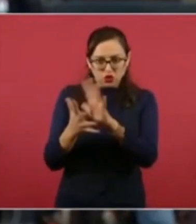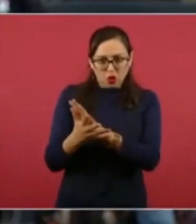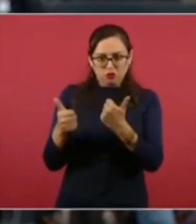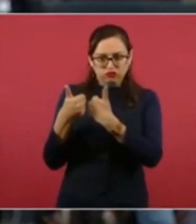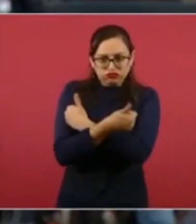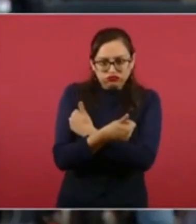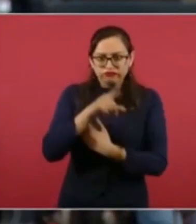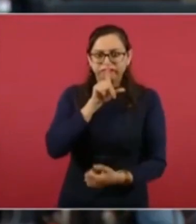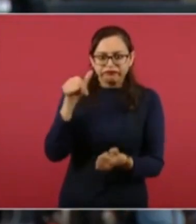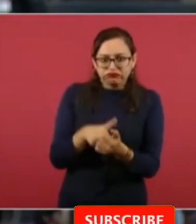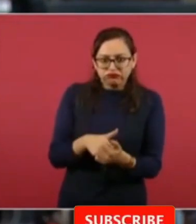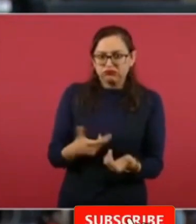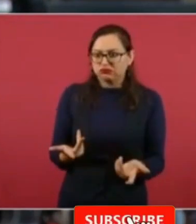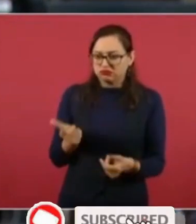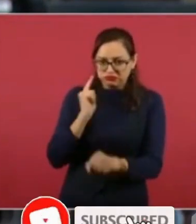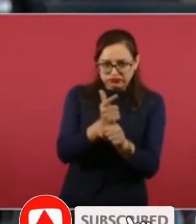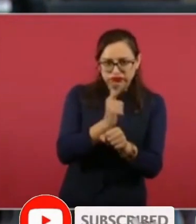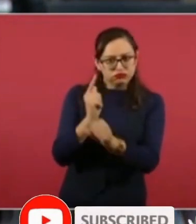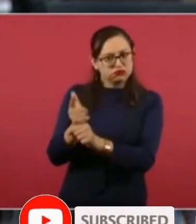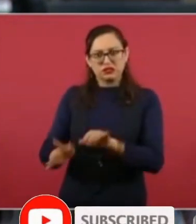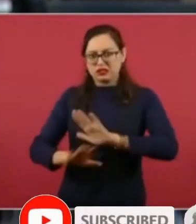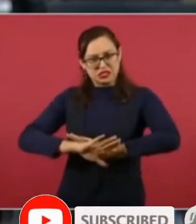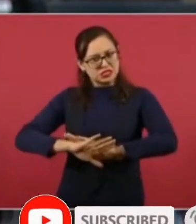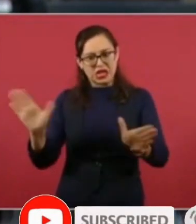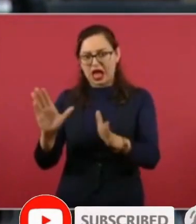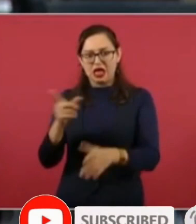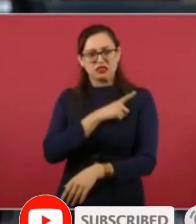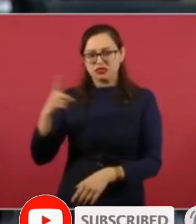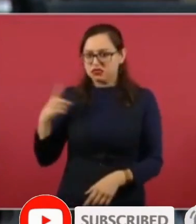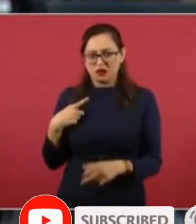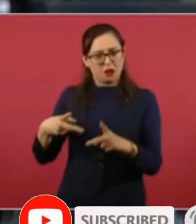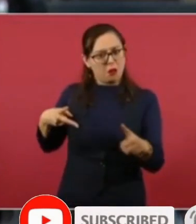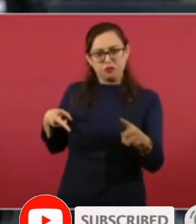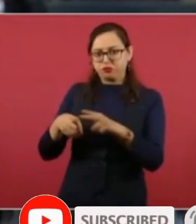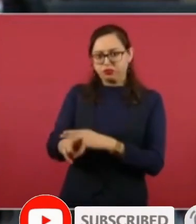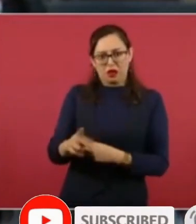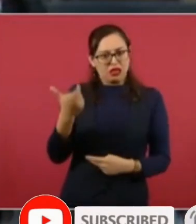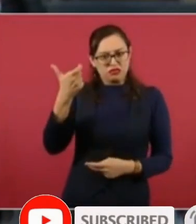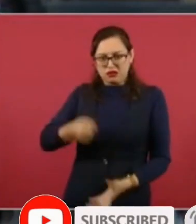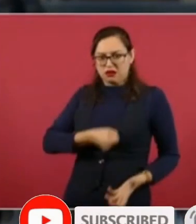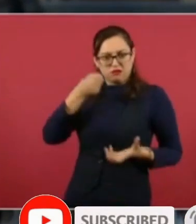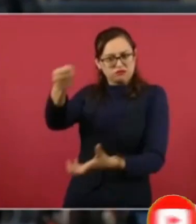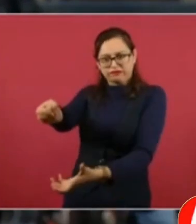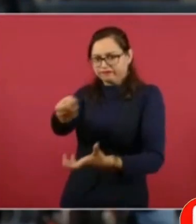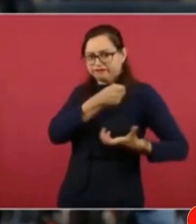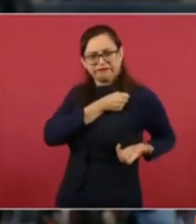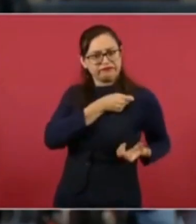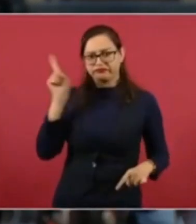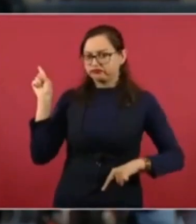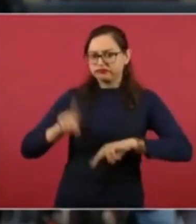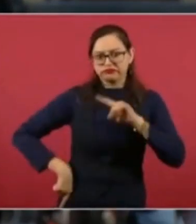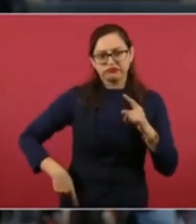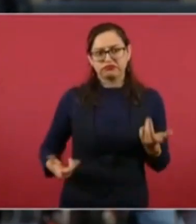presuntas irregularidades de Alito Moreno se les suspenda la publicidad oficial que es el dinero de los mexicanos presidente y se lo menciono